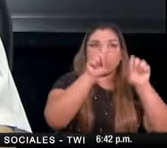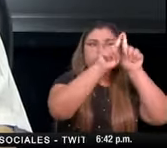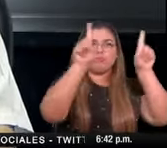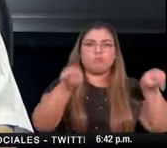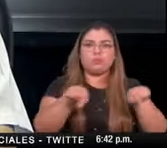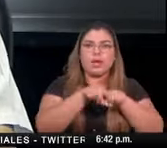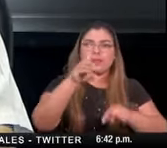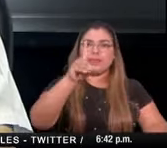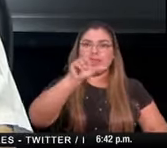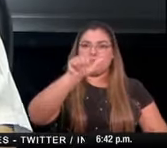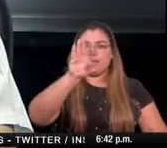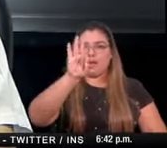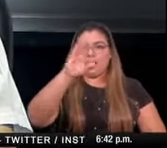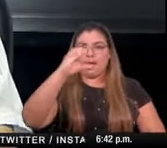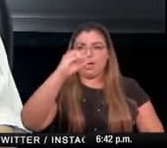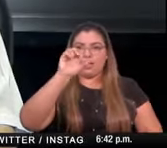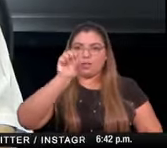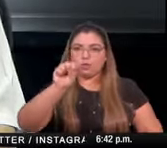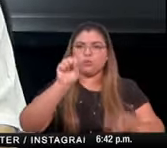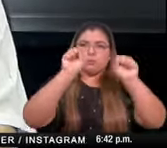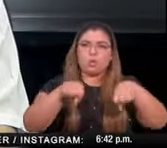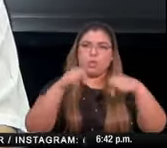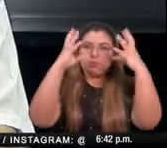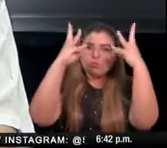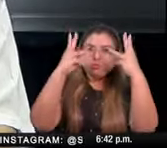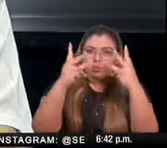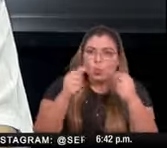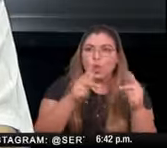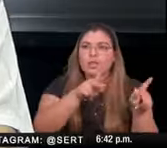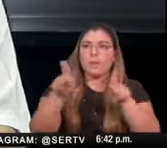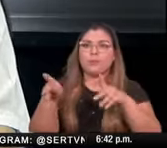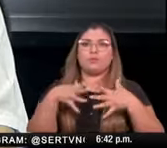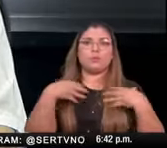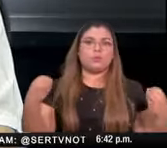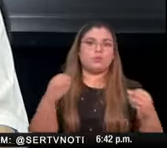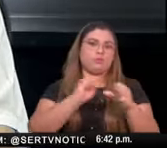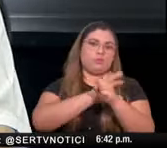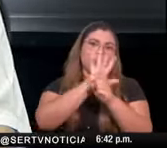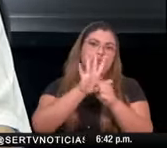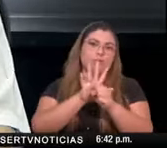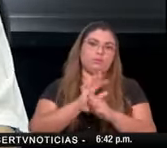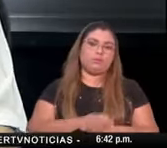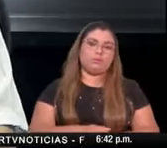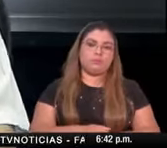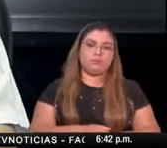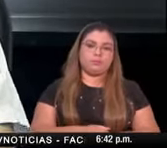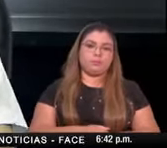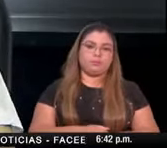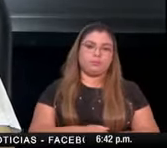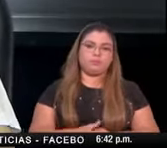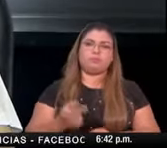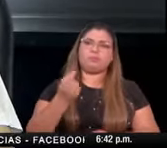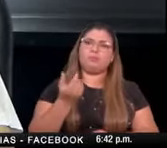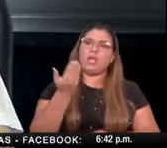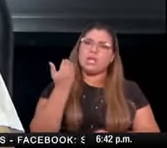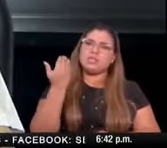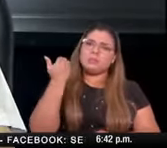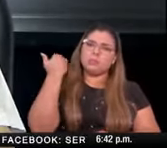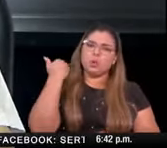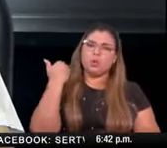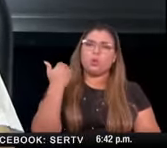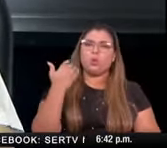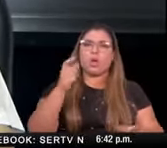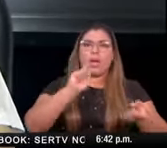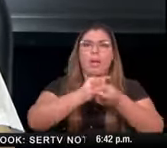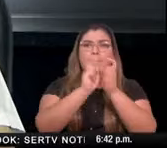base de datos que nos va a permitir hacer una mejor dirección de los recursos y atender más eficazmente hace poco nosotros cambiamos